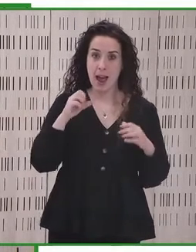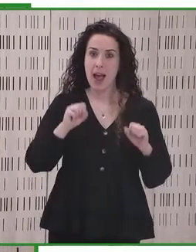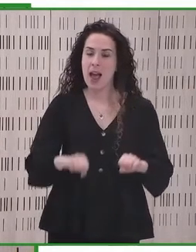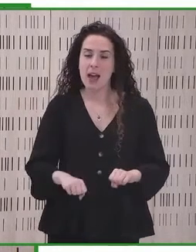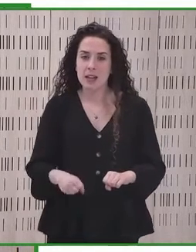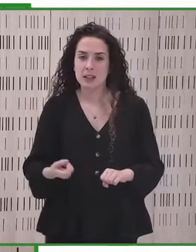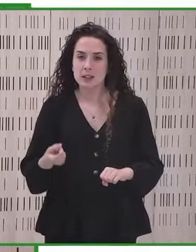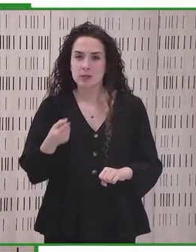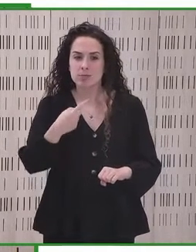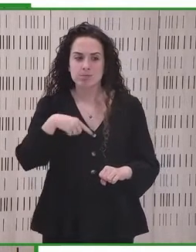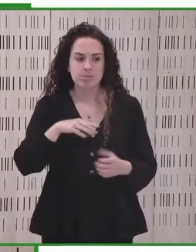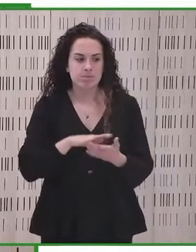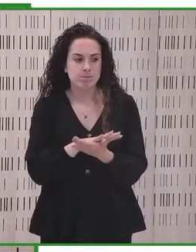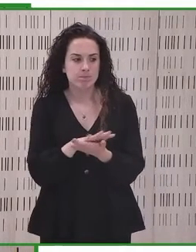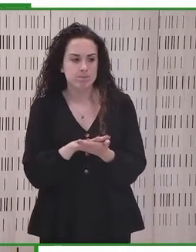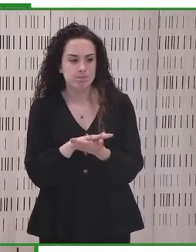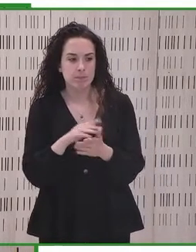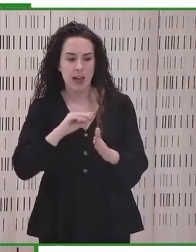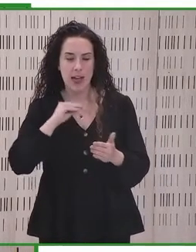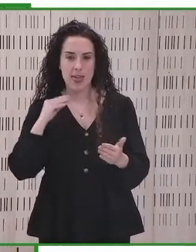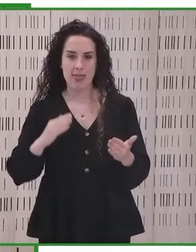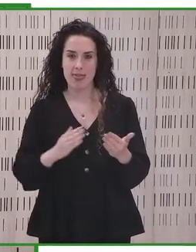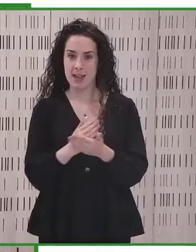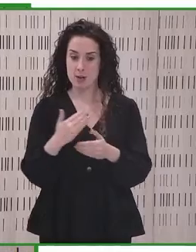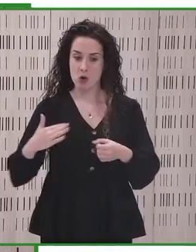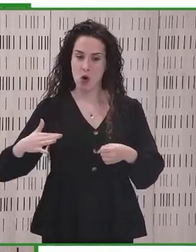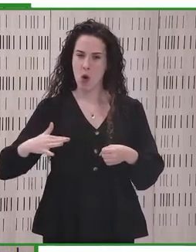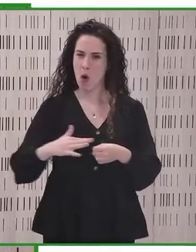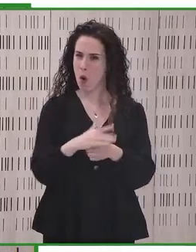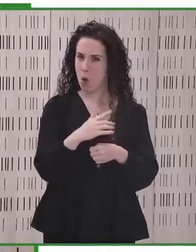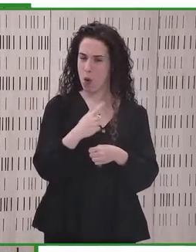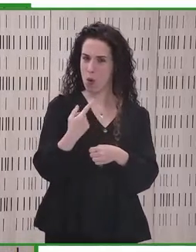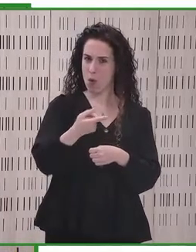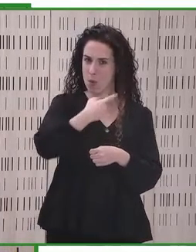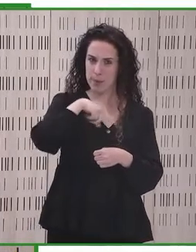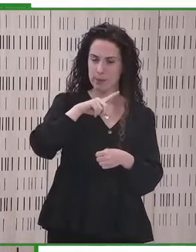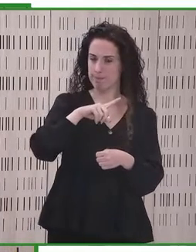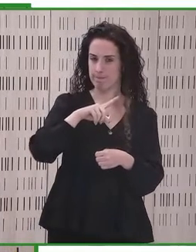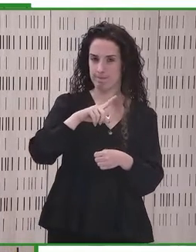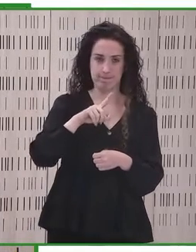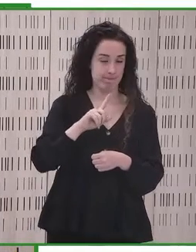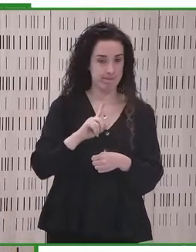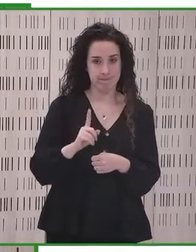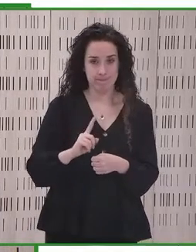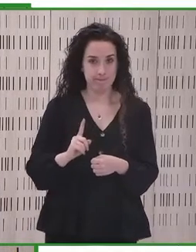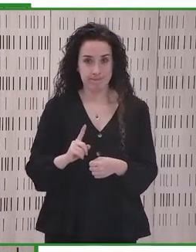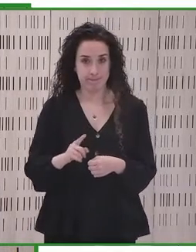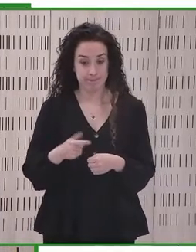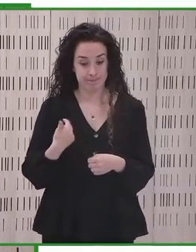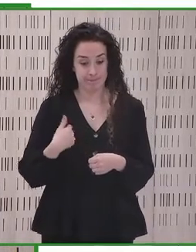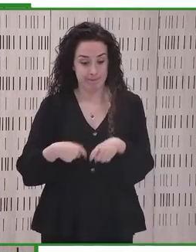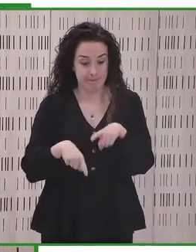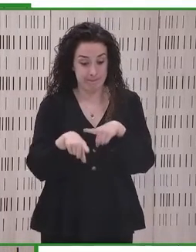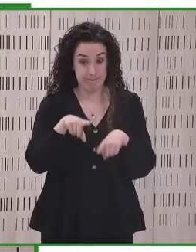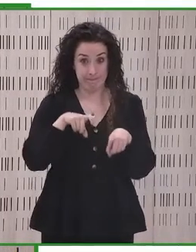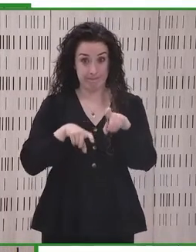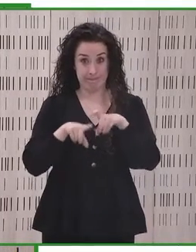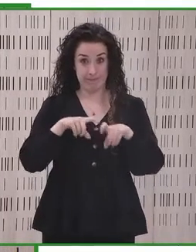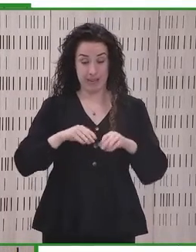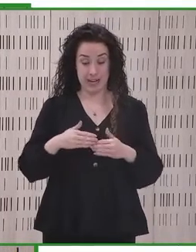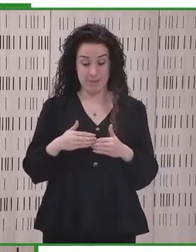¿cómo vamos a hablar de que los derechos se están cumpliendo para nosotros? Vuelvo al principio.